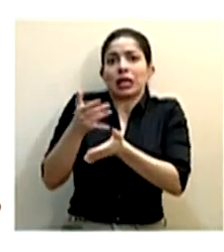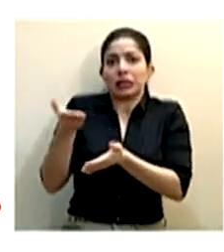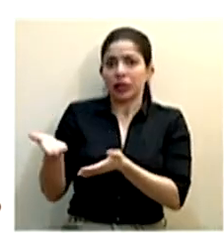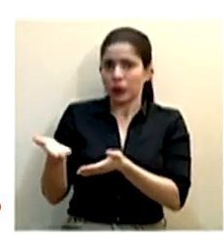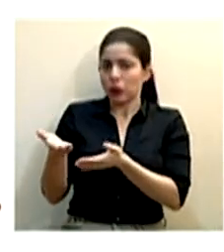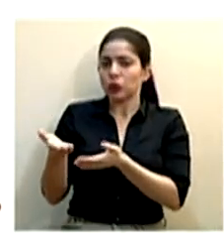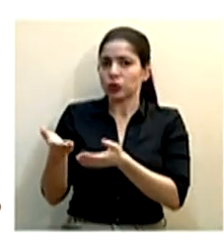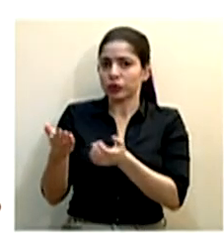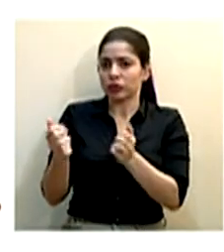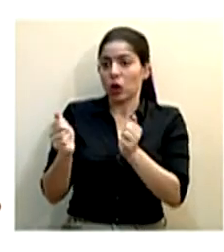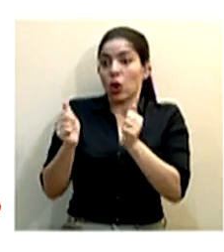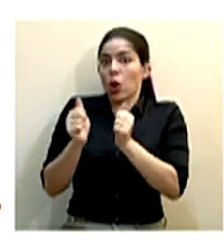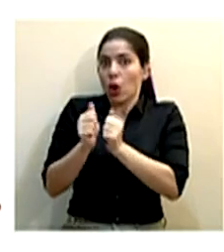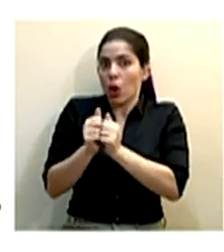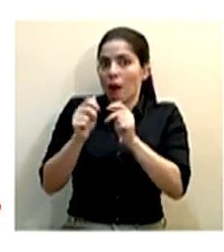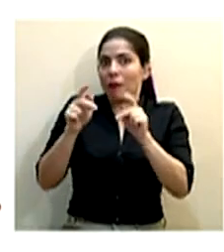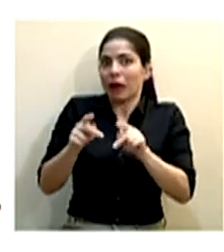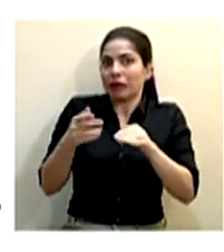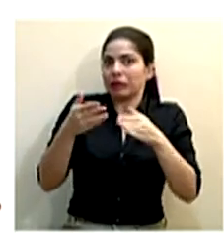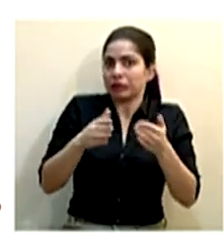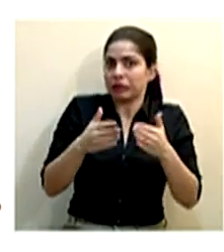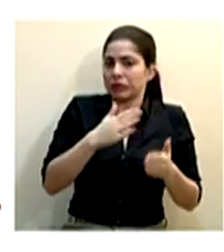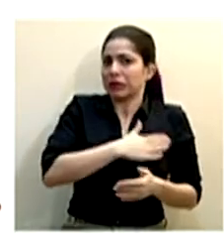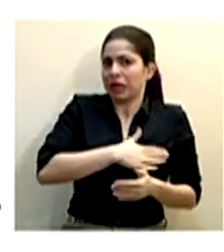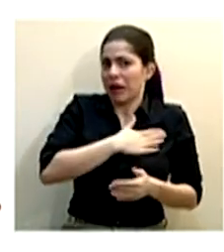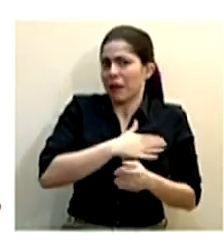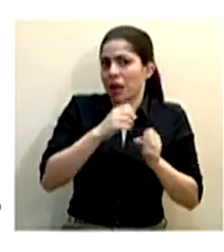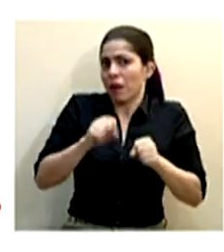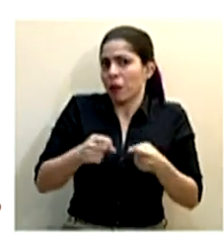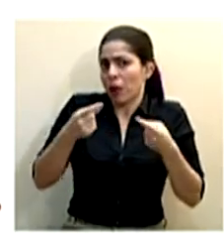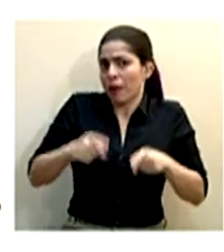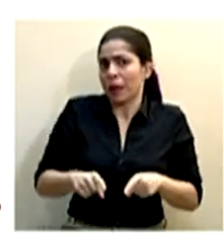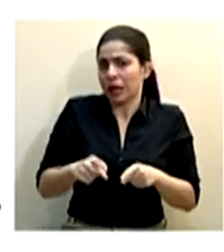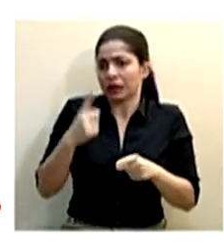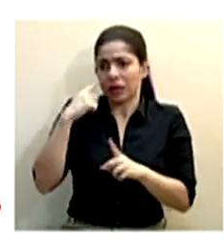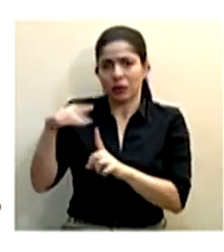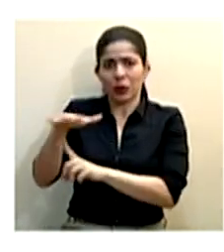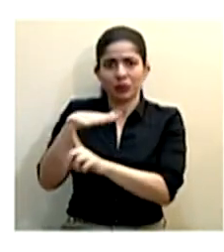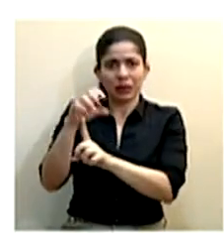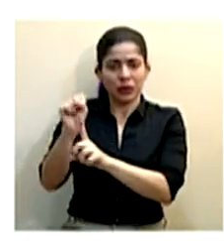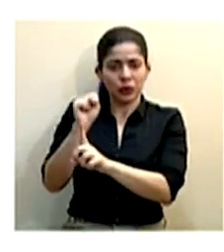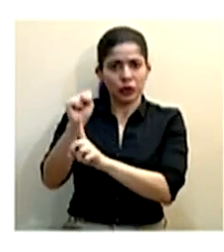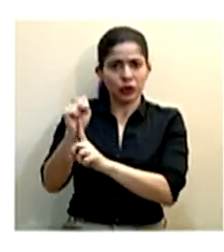con las personas fallecidas, lamentablemente que se darían en medio de ese escenario.